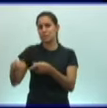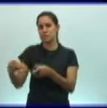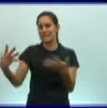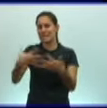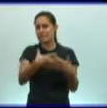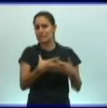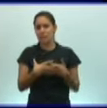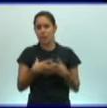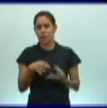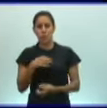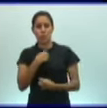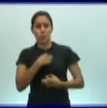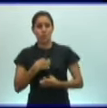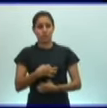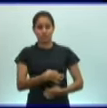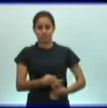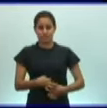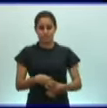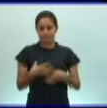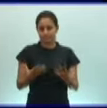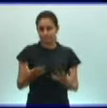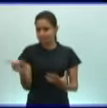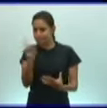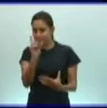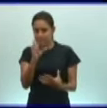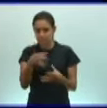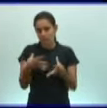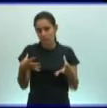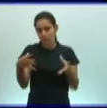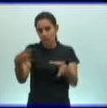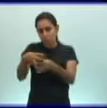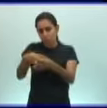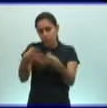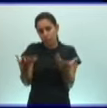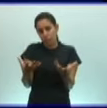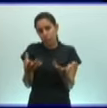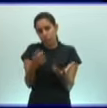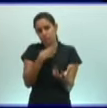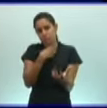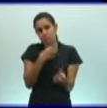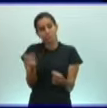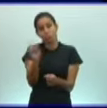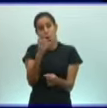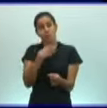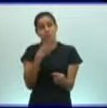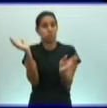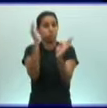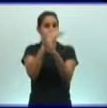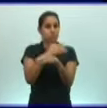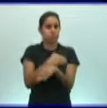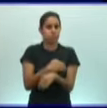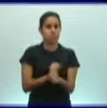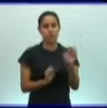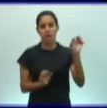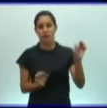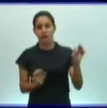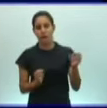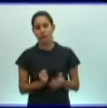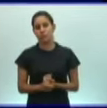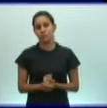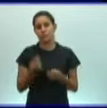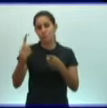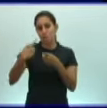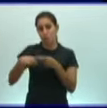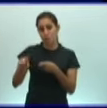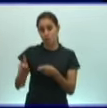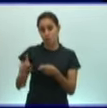platermintos tienen un sistema digestivo incompleto. Quiere decir que carecen de ano. Tienen boca que hace función de boca y de ano. En el